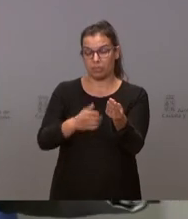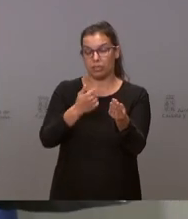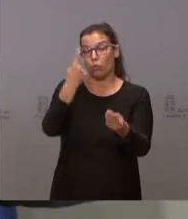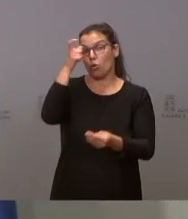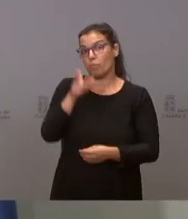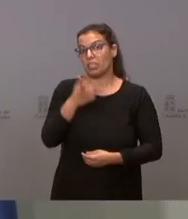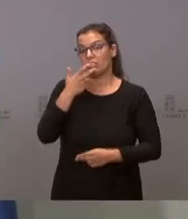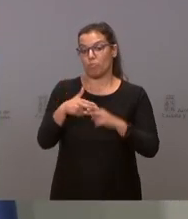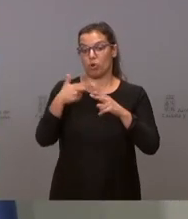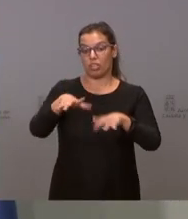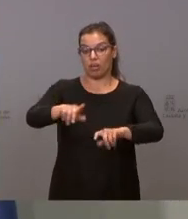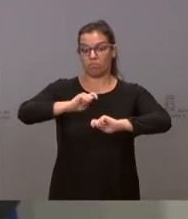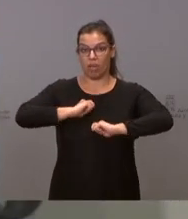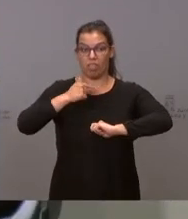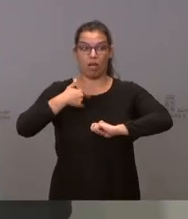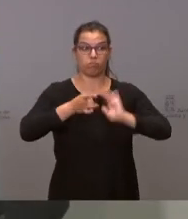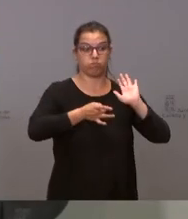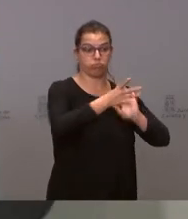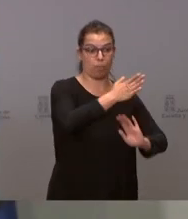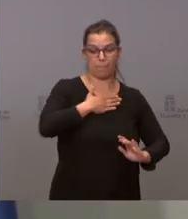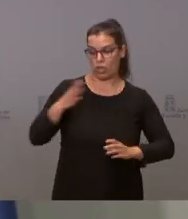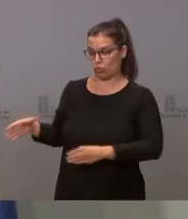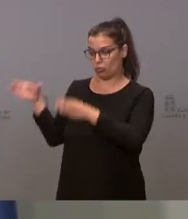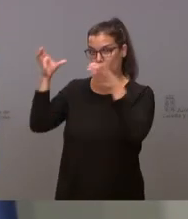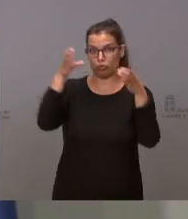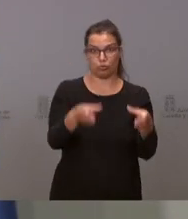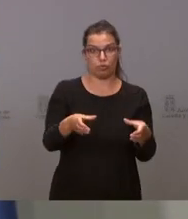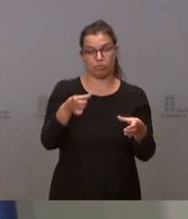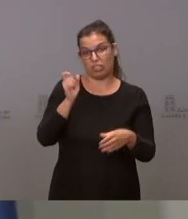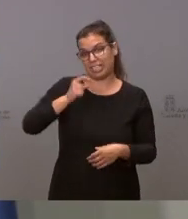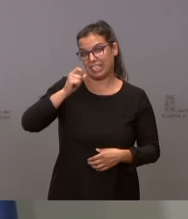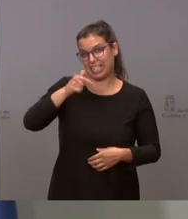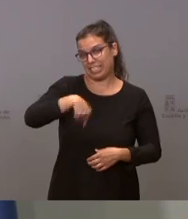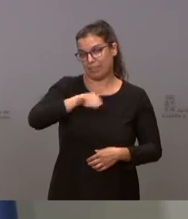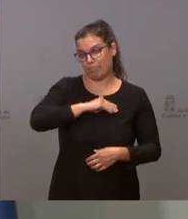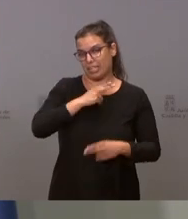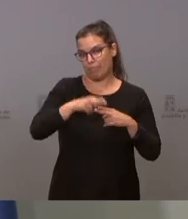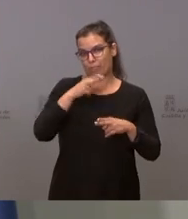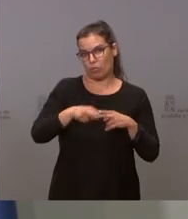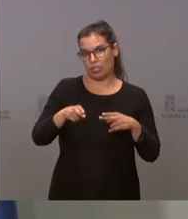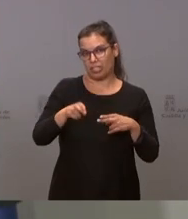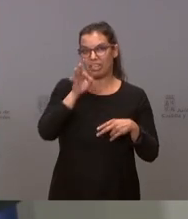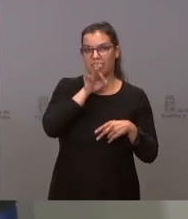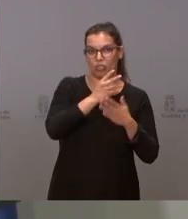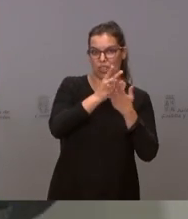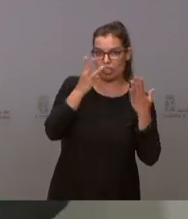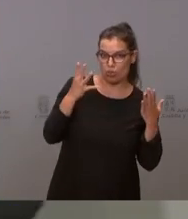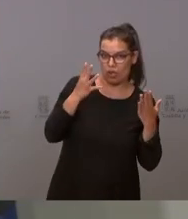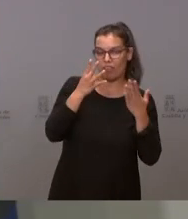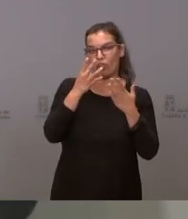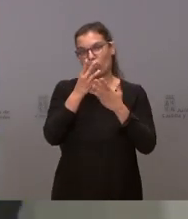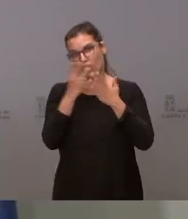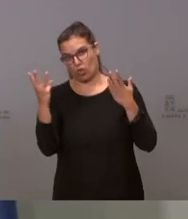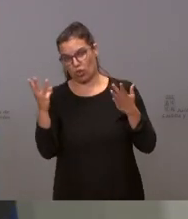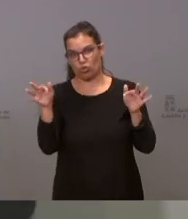y vienen los suyos. Los cesantes es una cosa muy típica de la política española del XIX y el XVIII. El turnismo, los